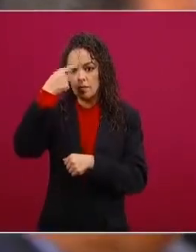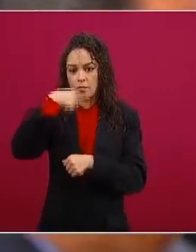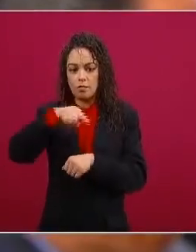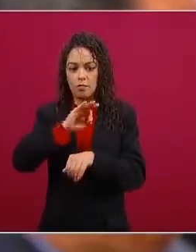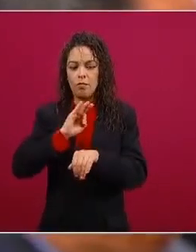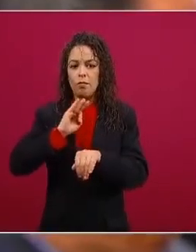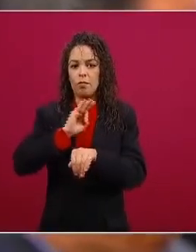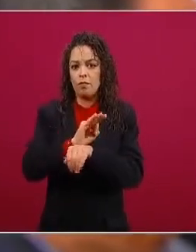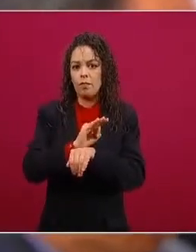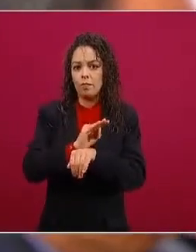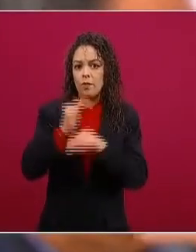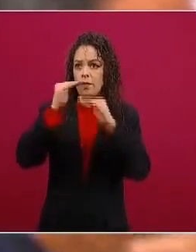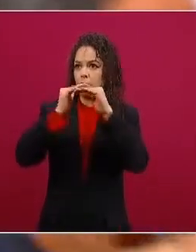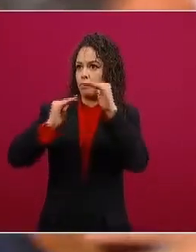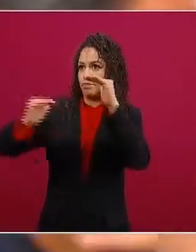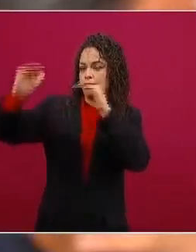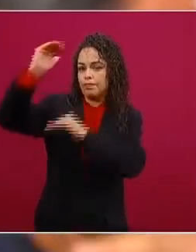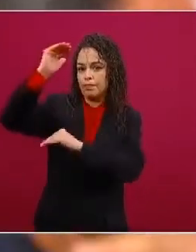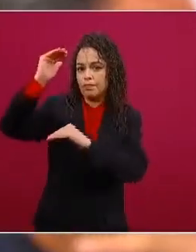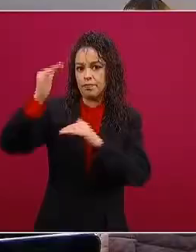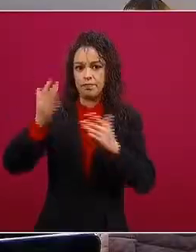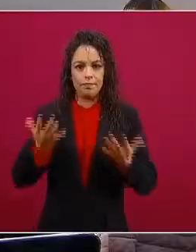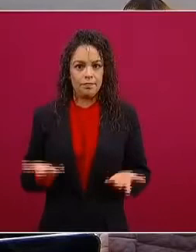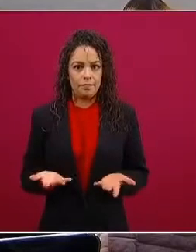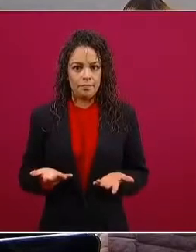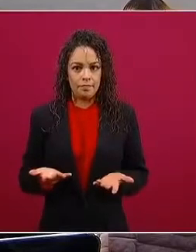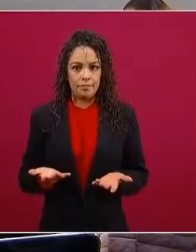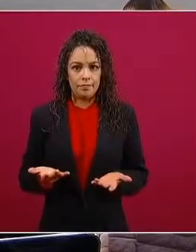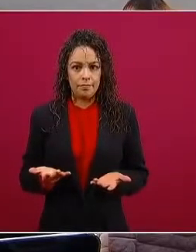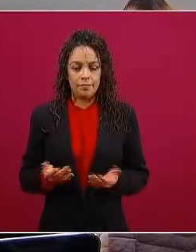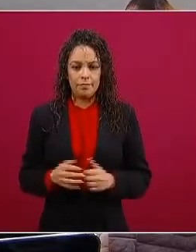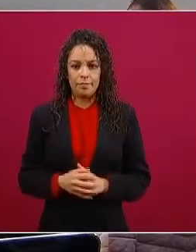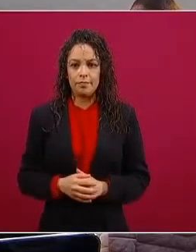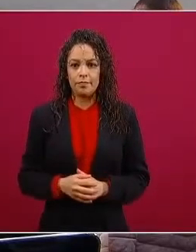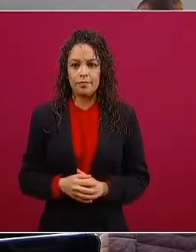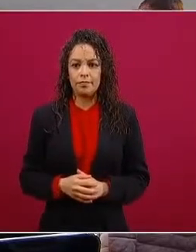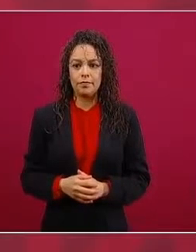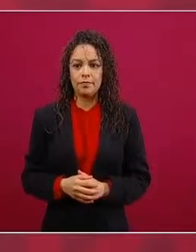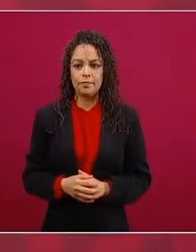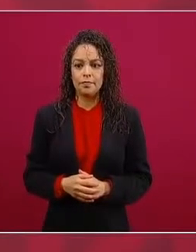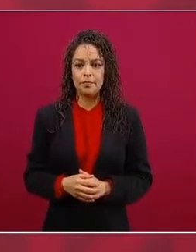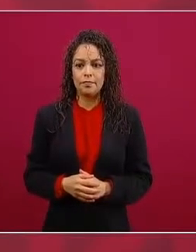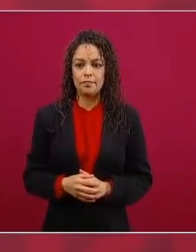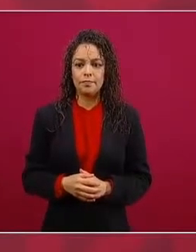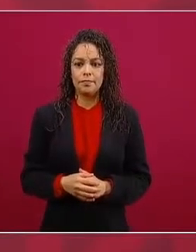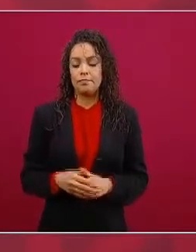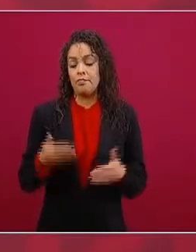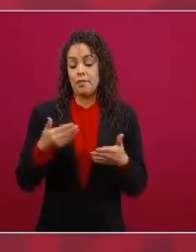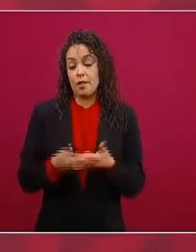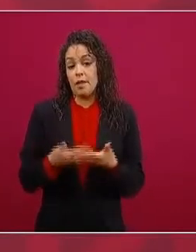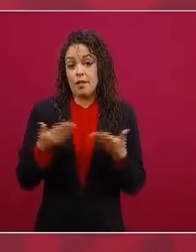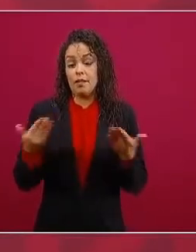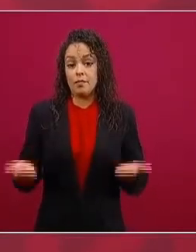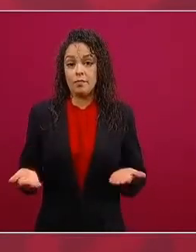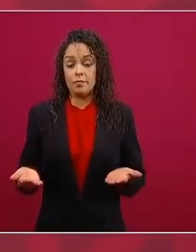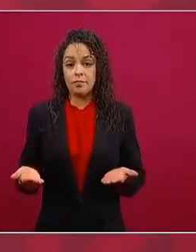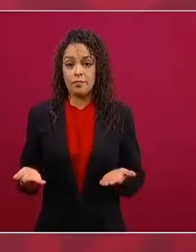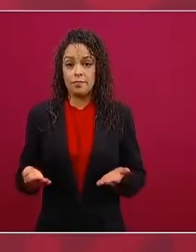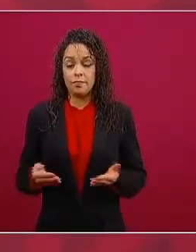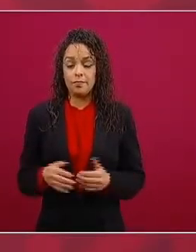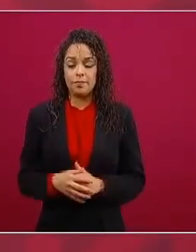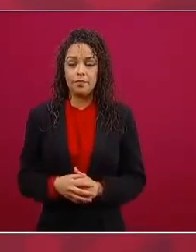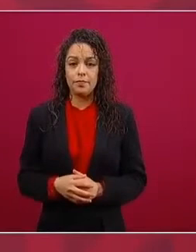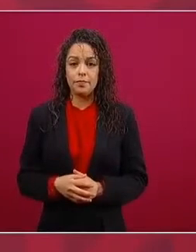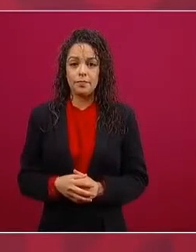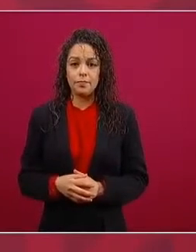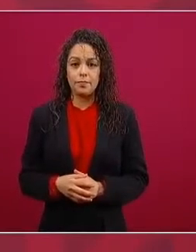entonces así son las cosas ahora que